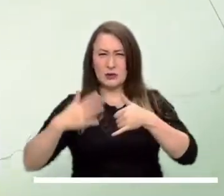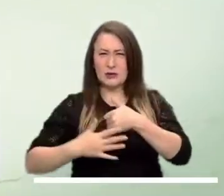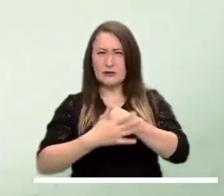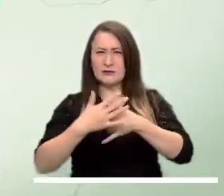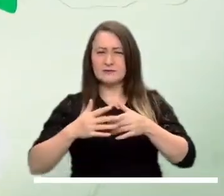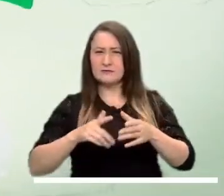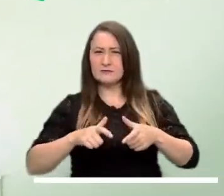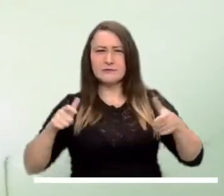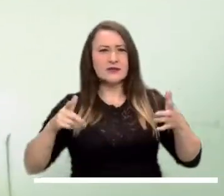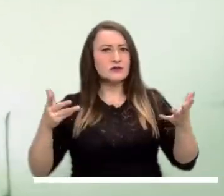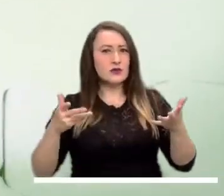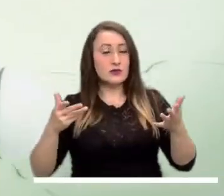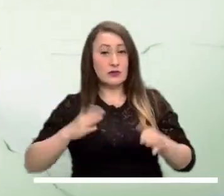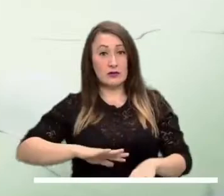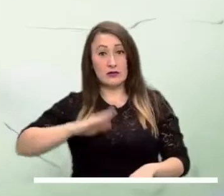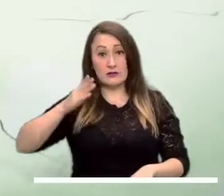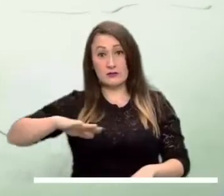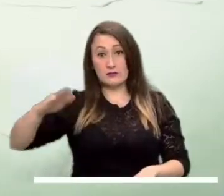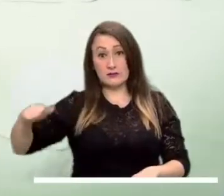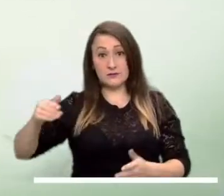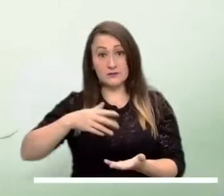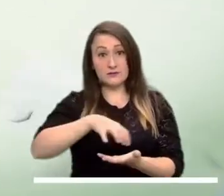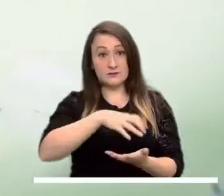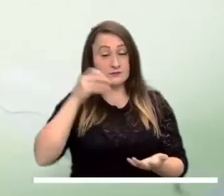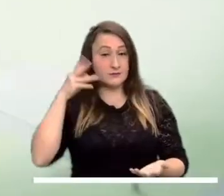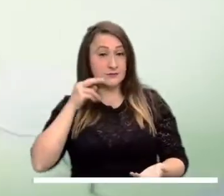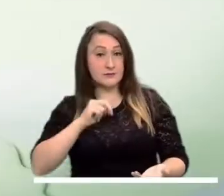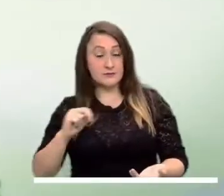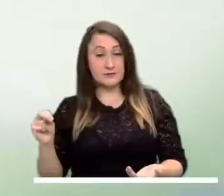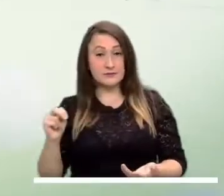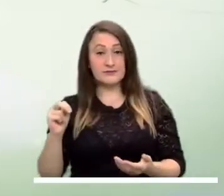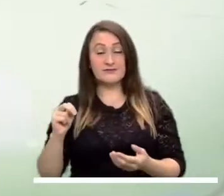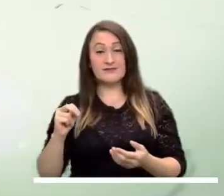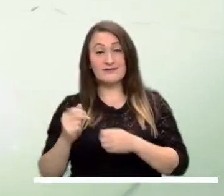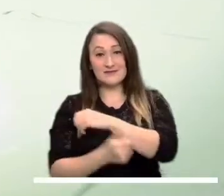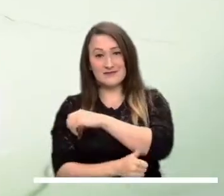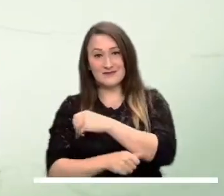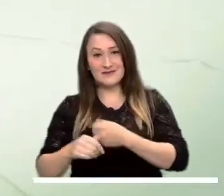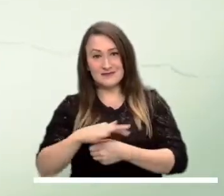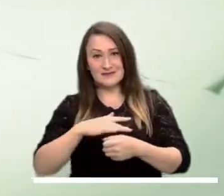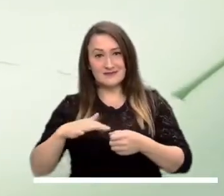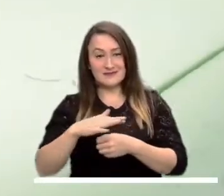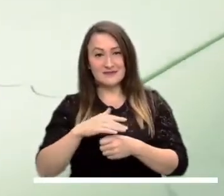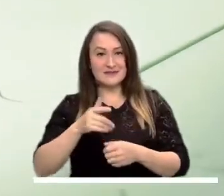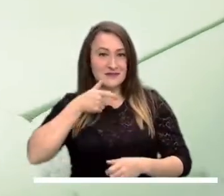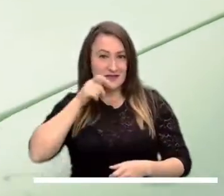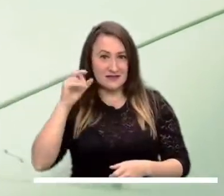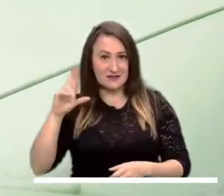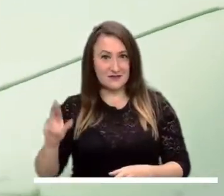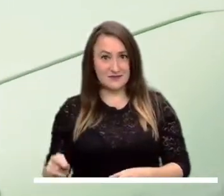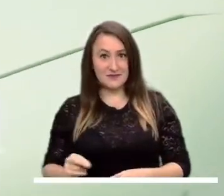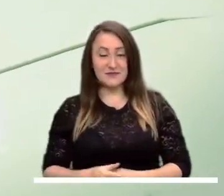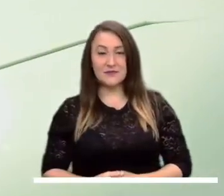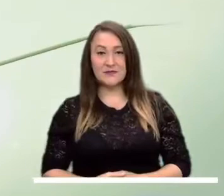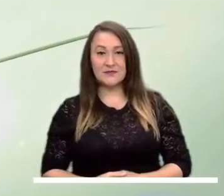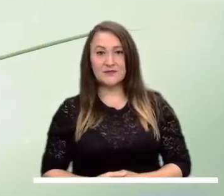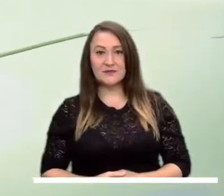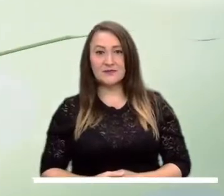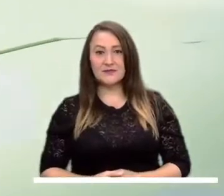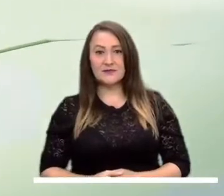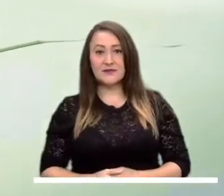También la zona andina espera lluvias en amplios sectores, las más significativas serán en Antioquia, los Santanderes, Boyacá,